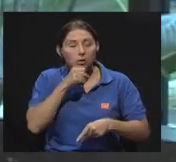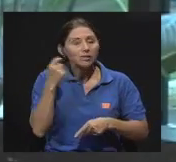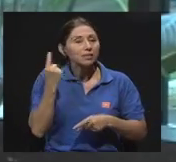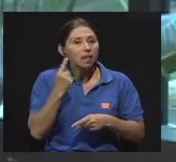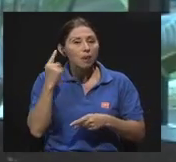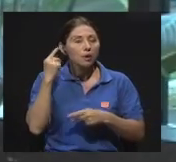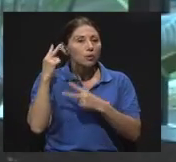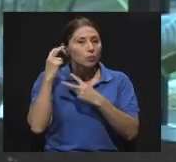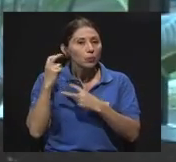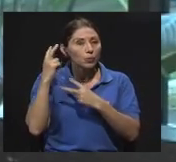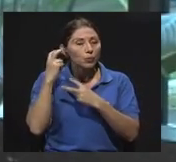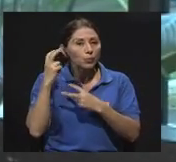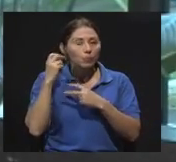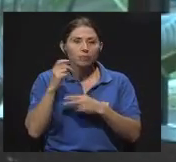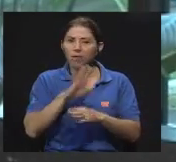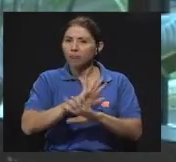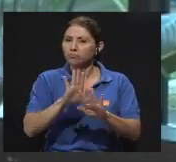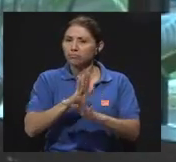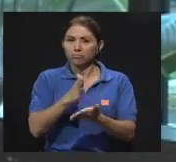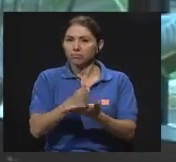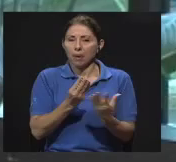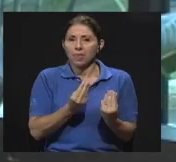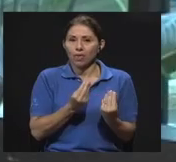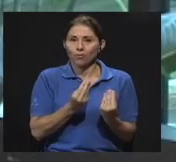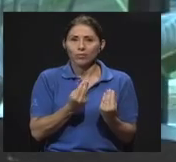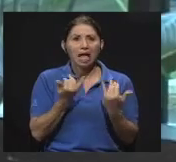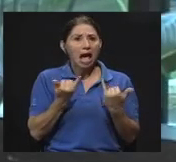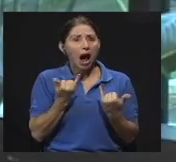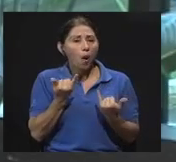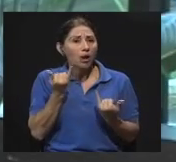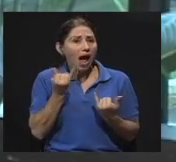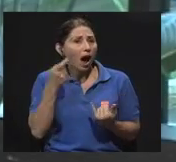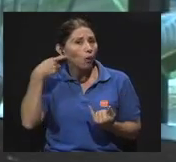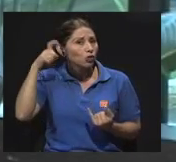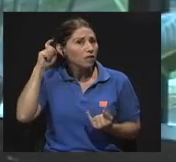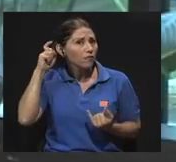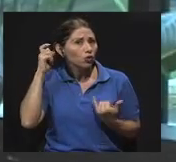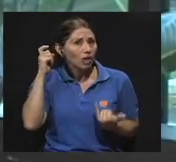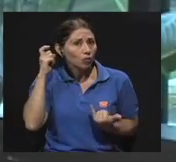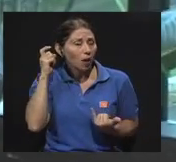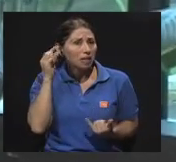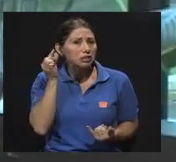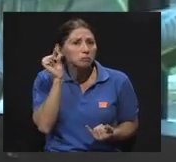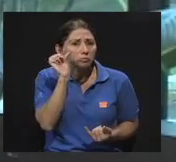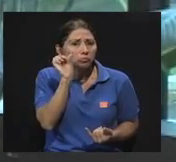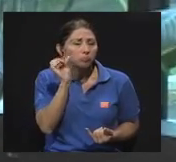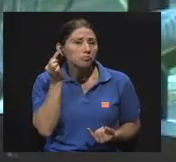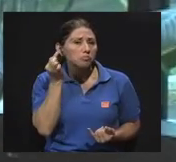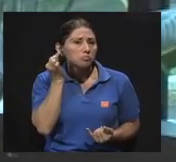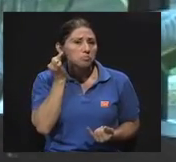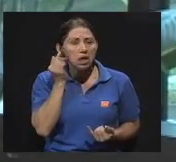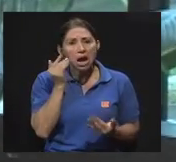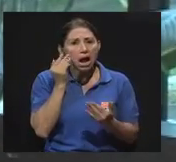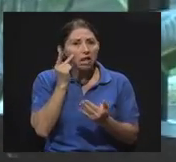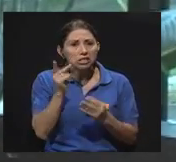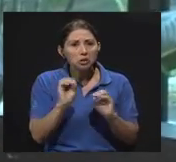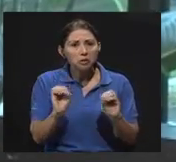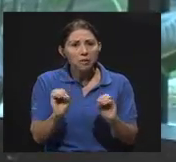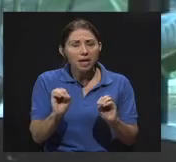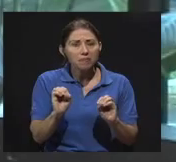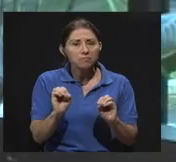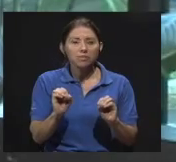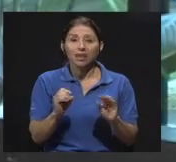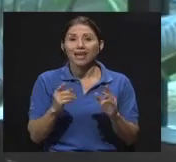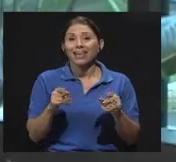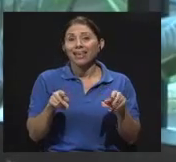periódicamente sus oídos, hay que dejar el miedo. Los audífonos actuales casi no se ven, son tremendamente discretos. Y tiene una